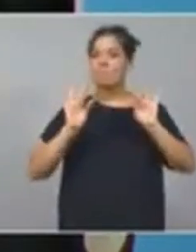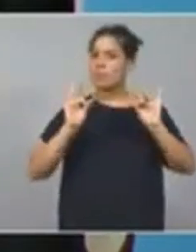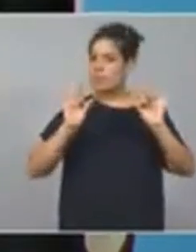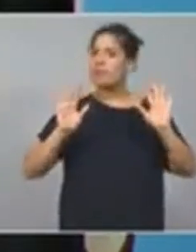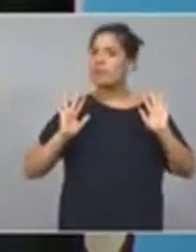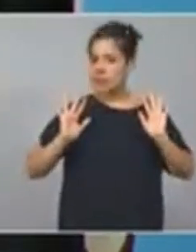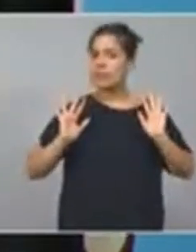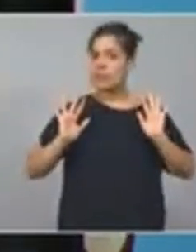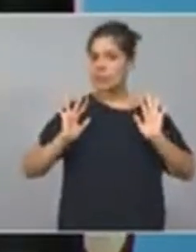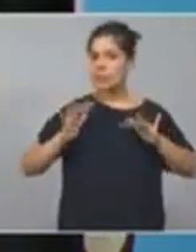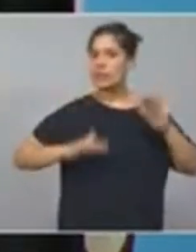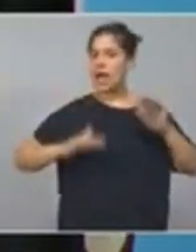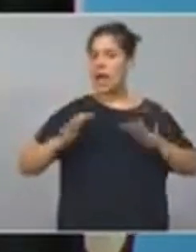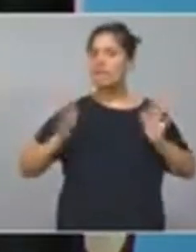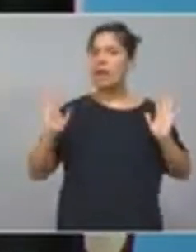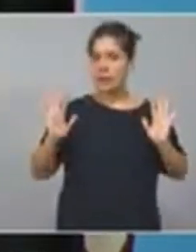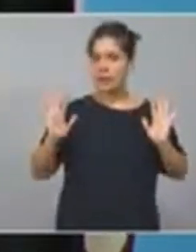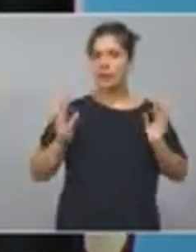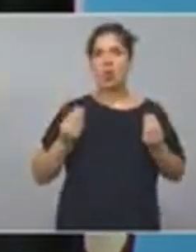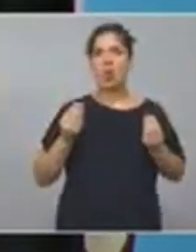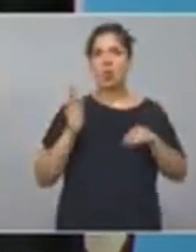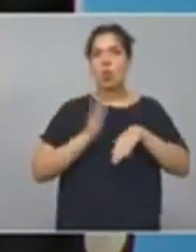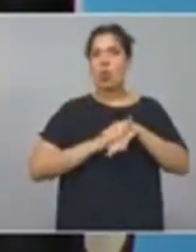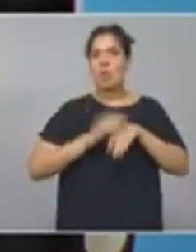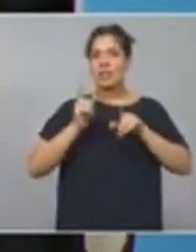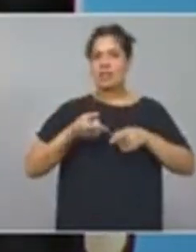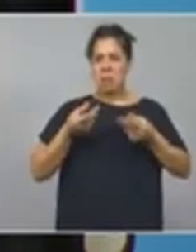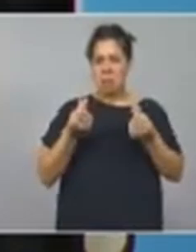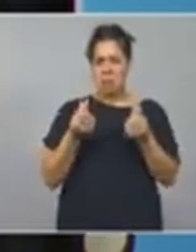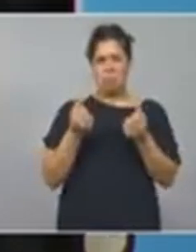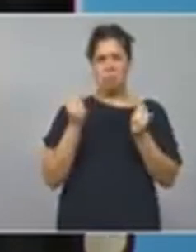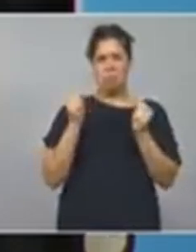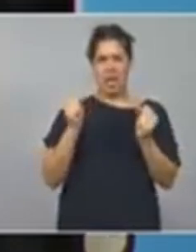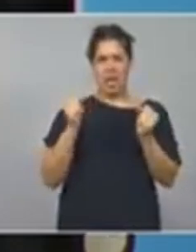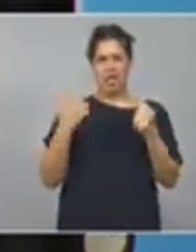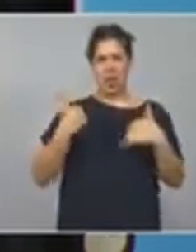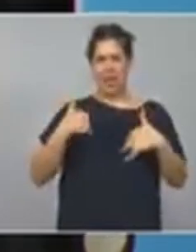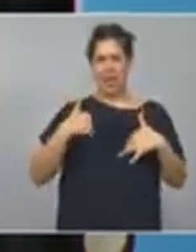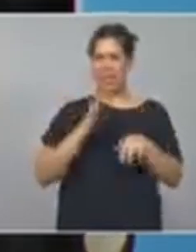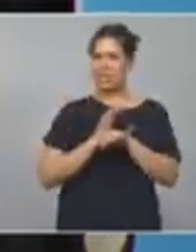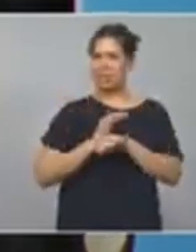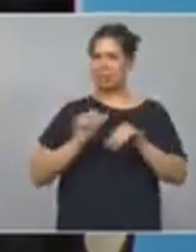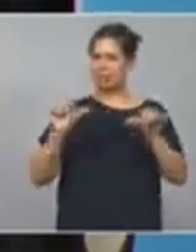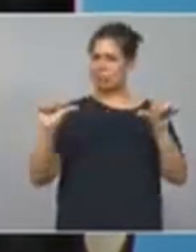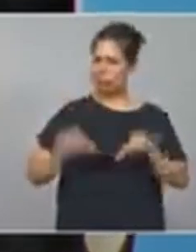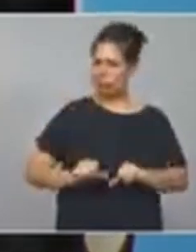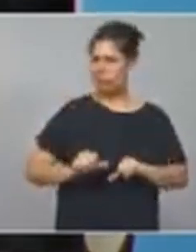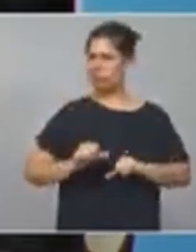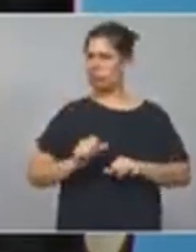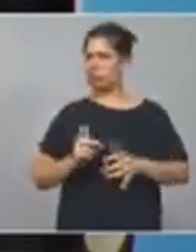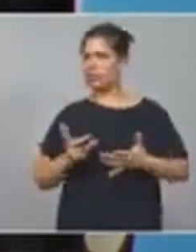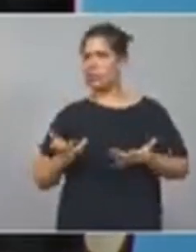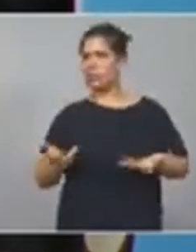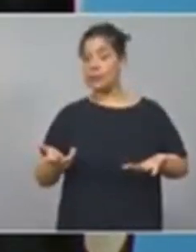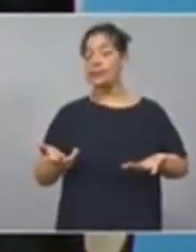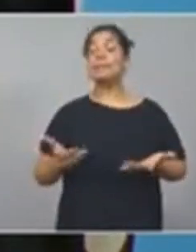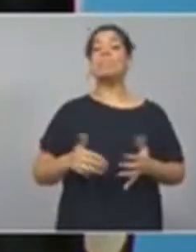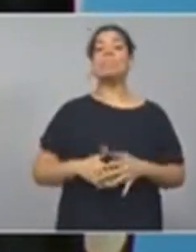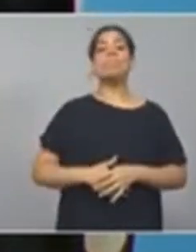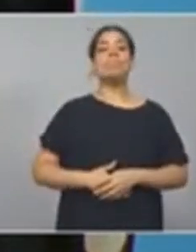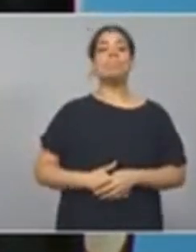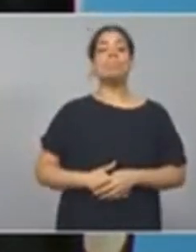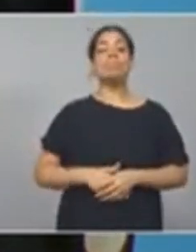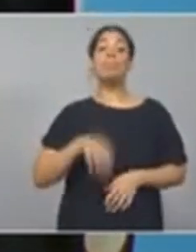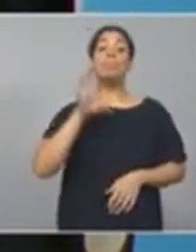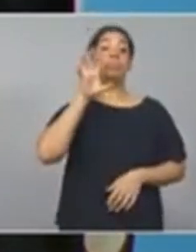se deriva de la enorme devaluación que generó el gobierno. Estamos poniendo en marcha todas las obras en la provincia, estuvimos